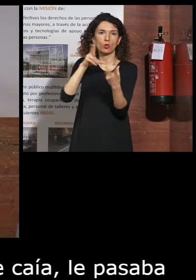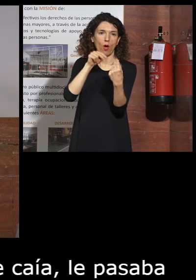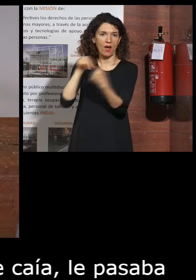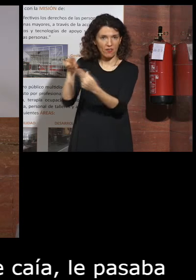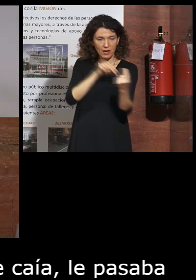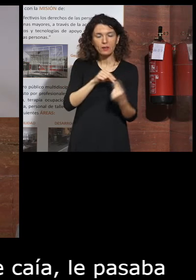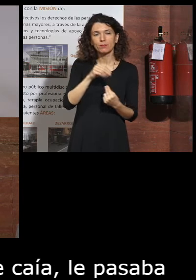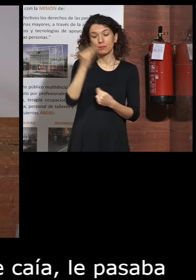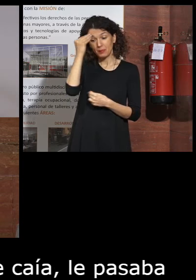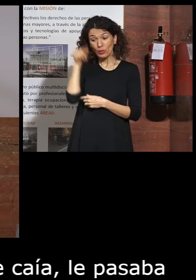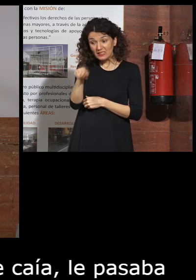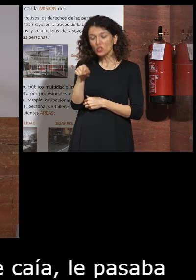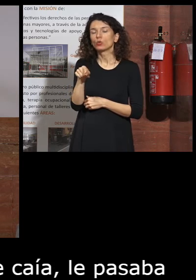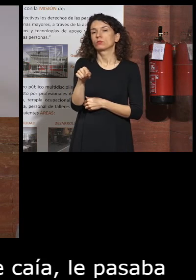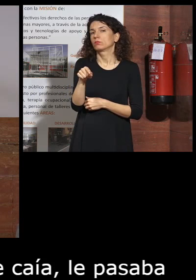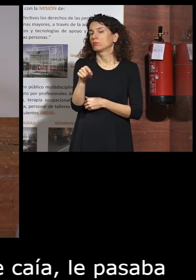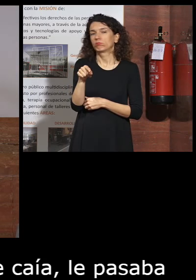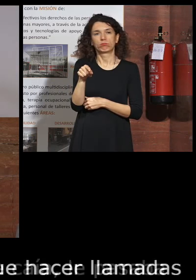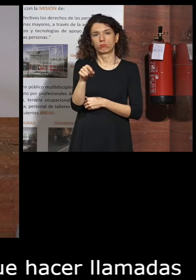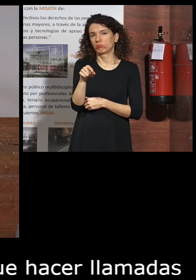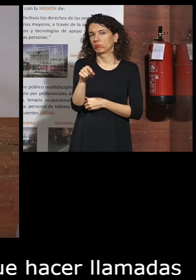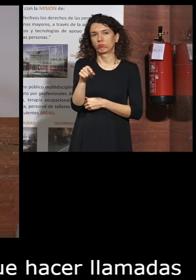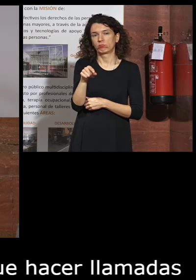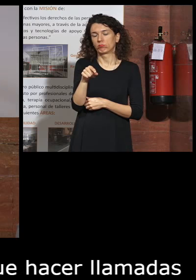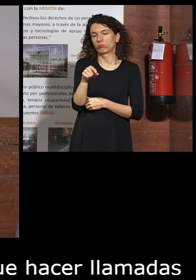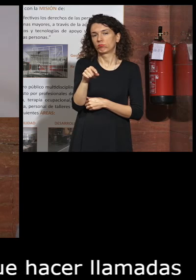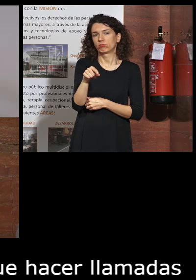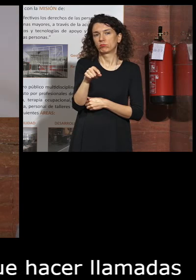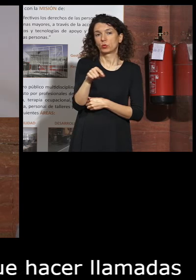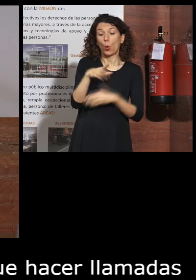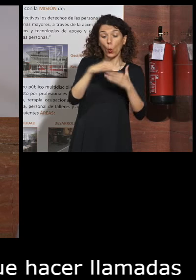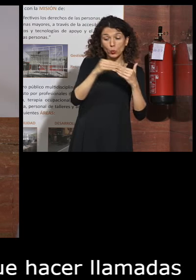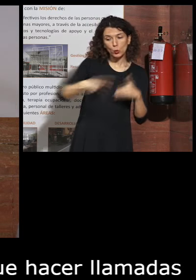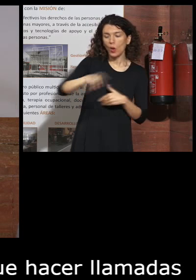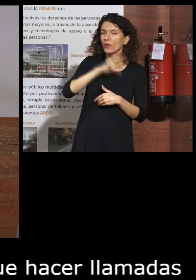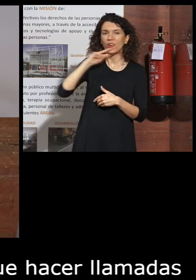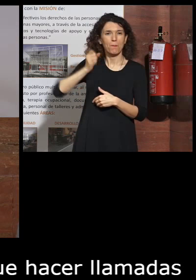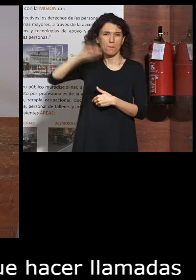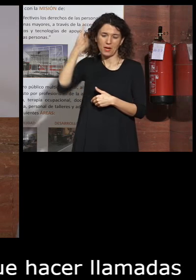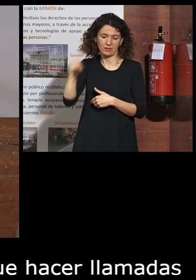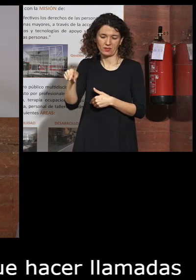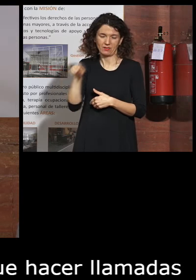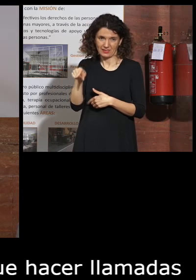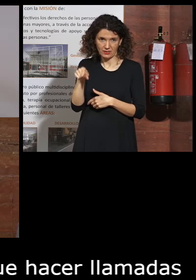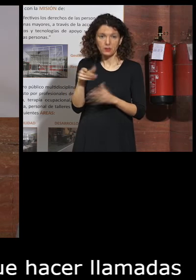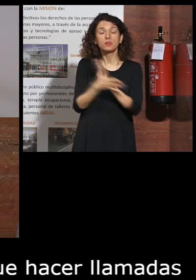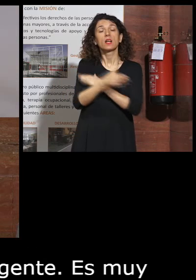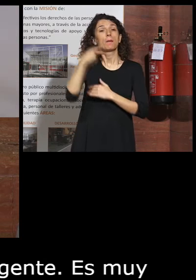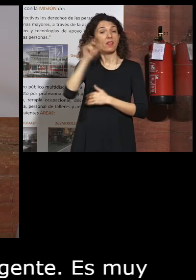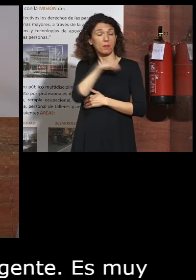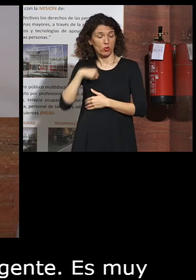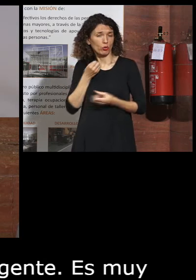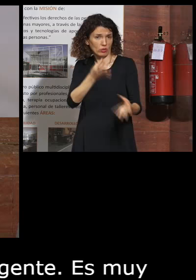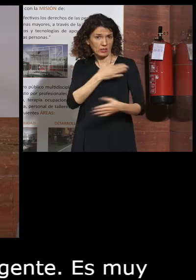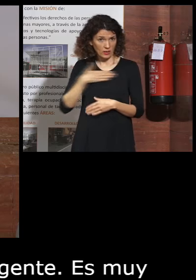vimos que eso era en principio lo que más valoraban los usuarios entonces esa es una experiencia personal que os quiero